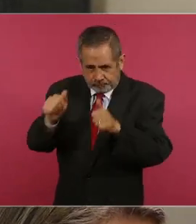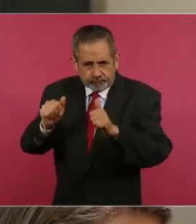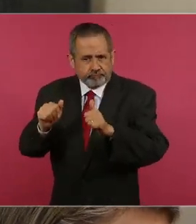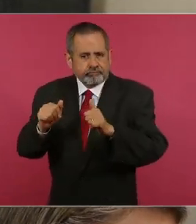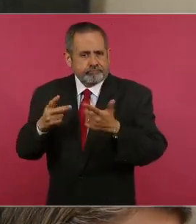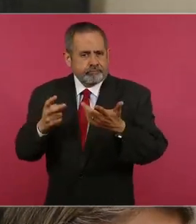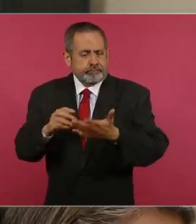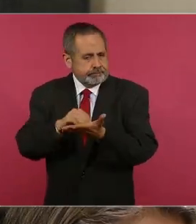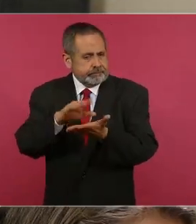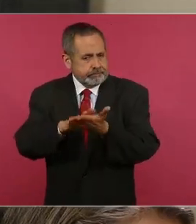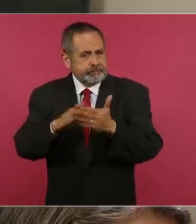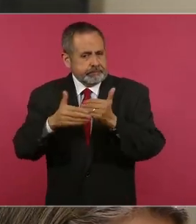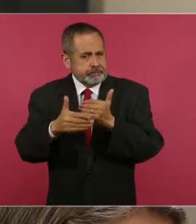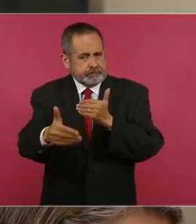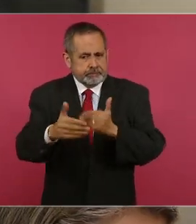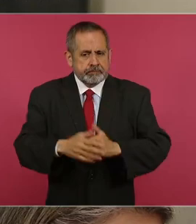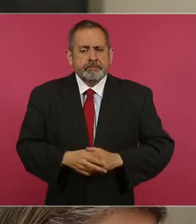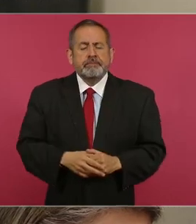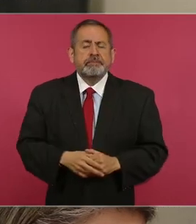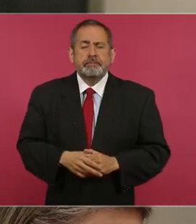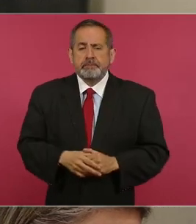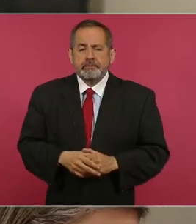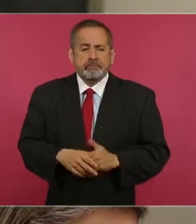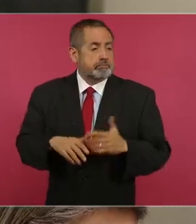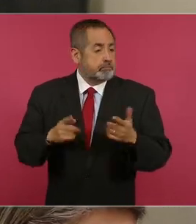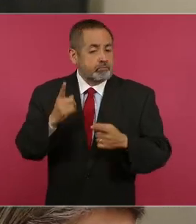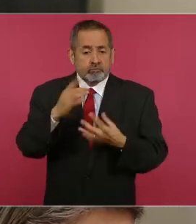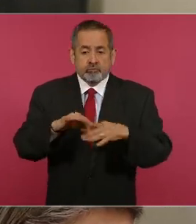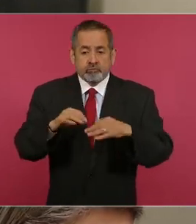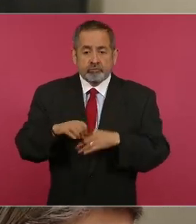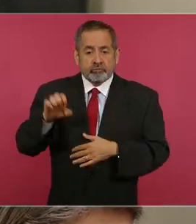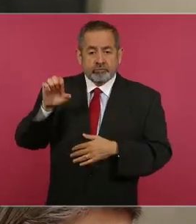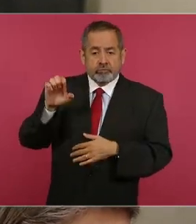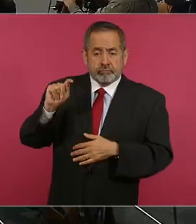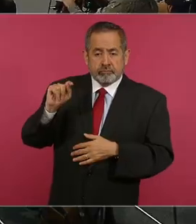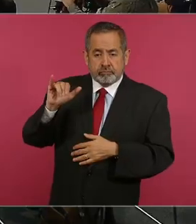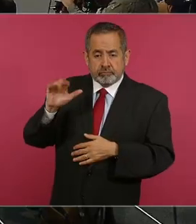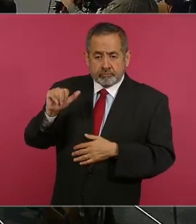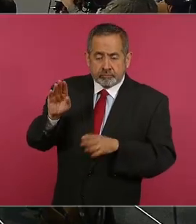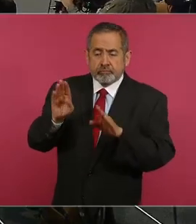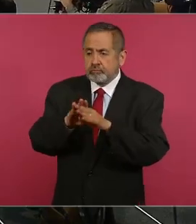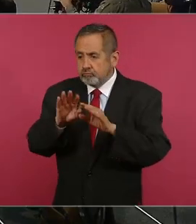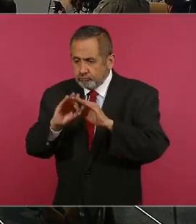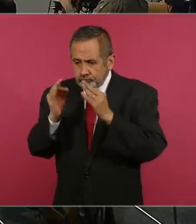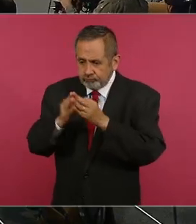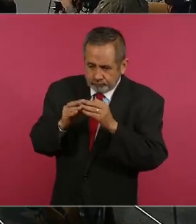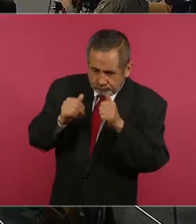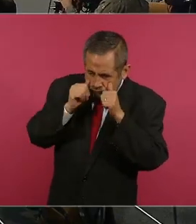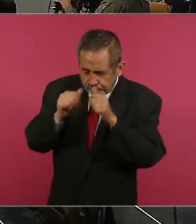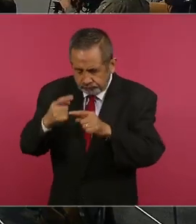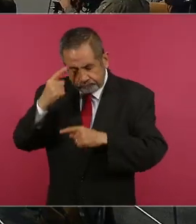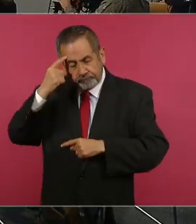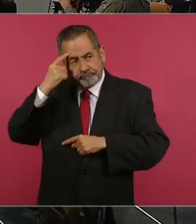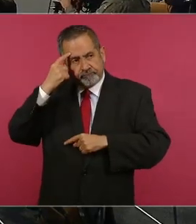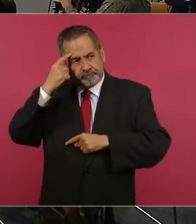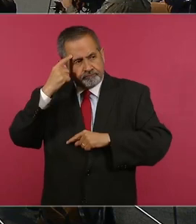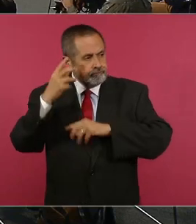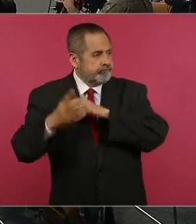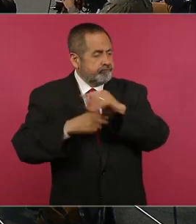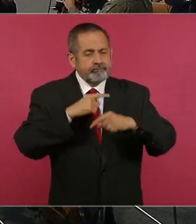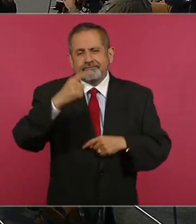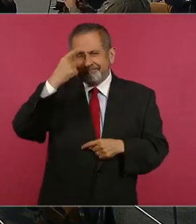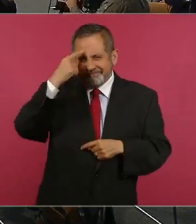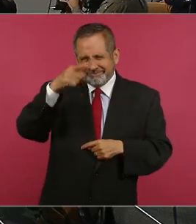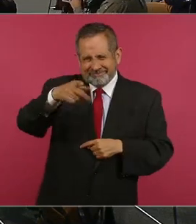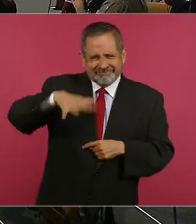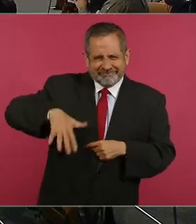Cierto de que la observación desde la ética y la estética nos estimula a repensar el mundo, como la icónica foto de la niña